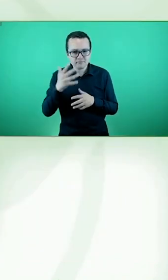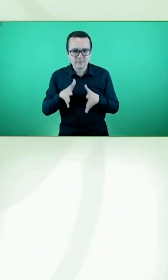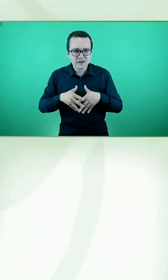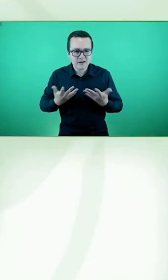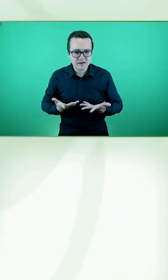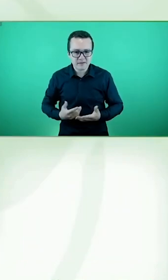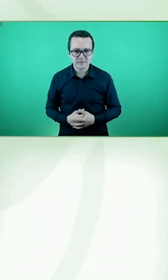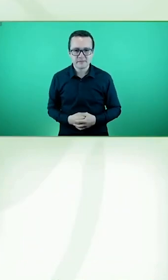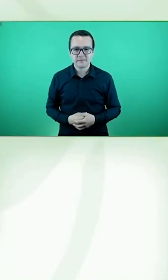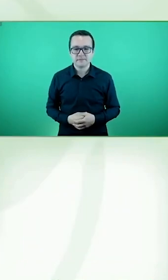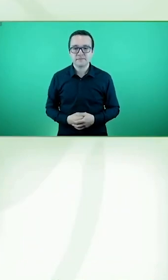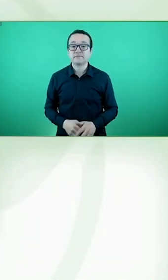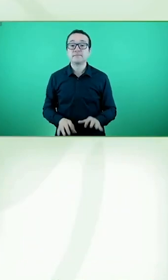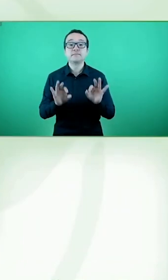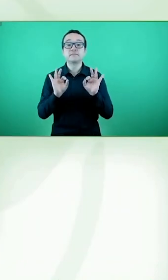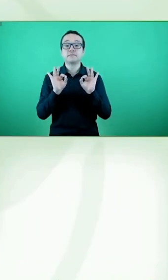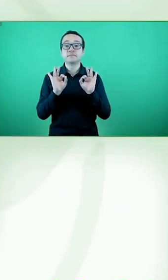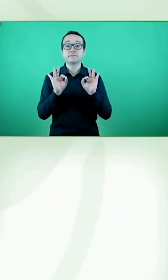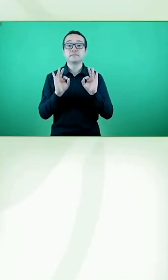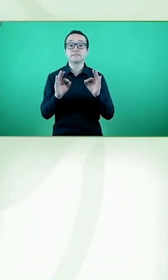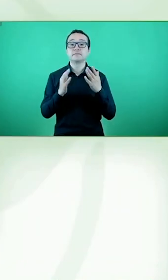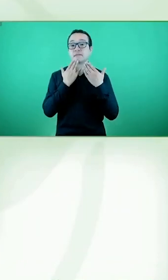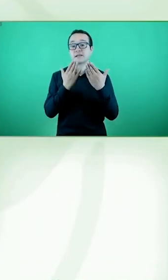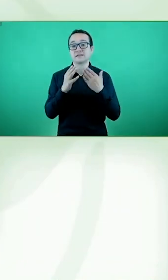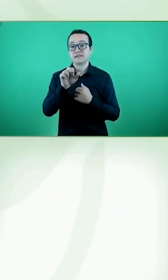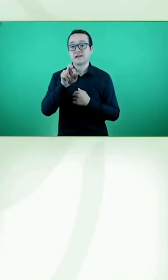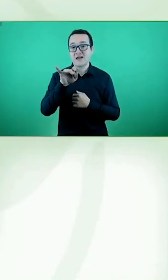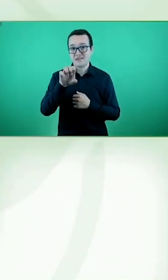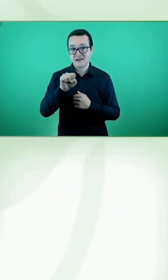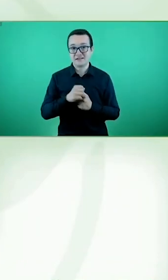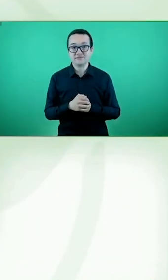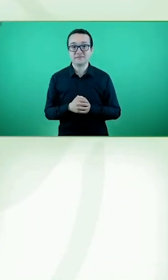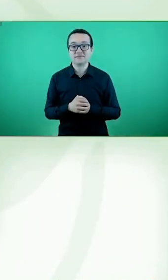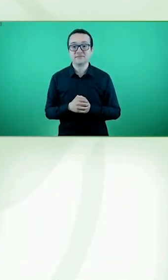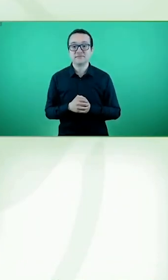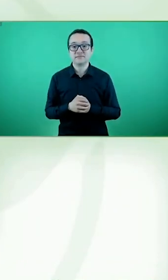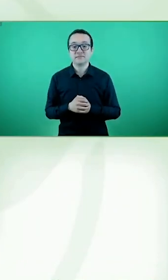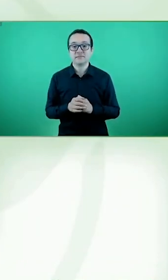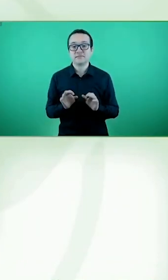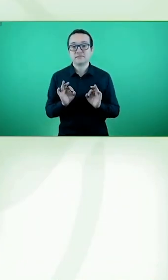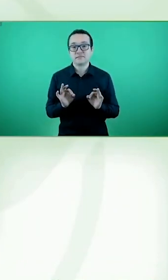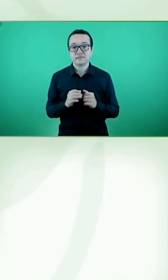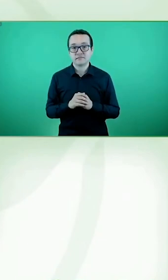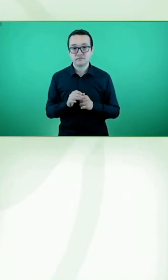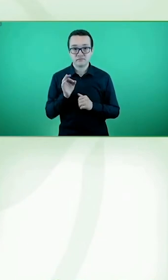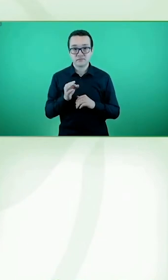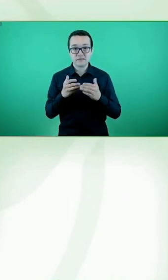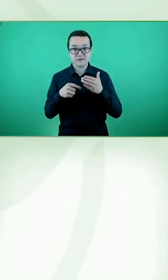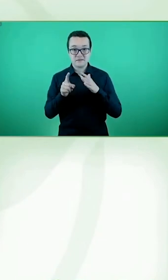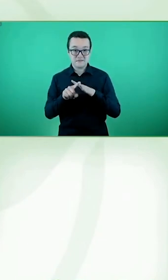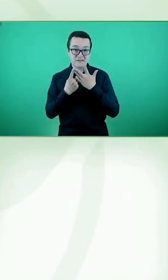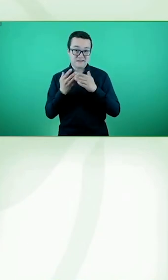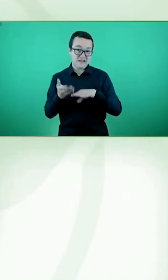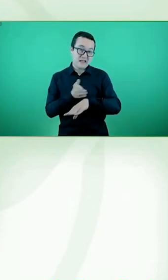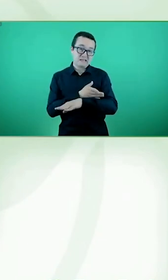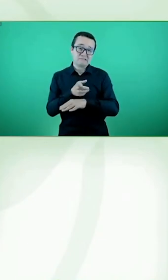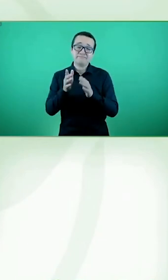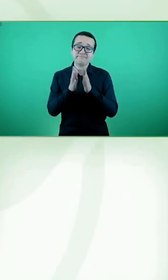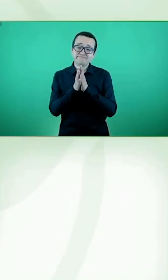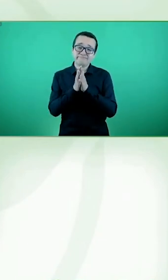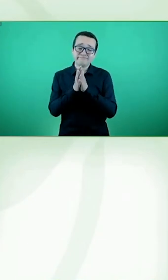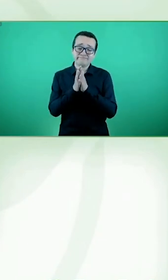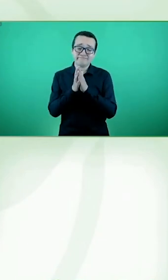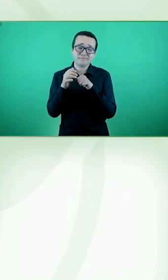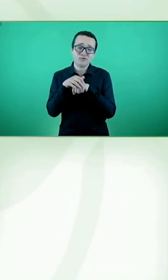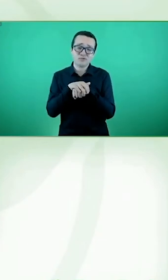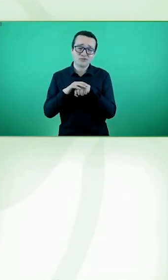Muchísimas gracias, Andrés. Y bueno, antes de comenzar, sí que quería pediros disculpas, de verdad, por no haber podido estar presencialmente